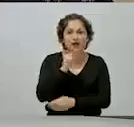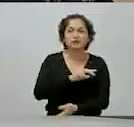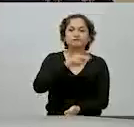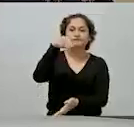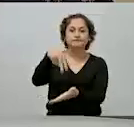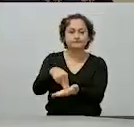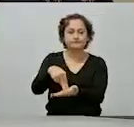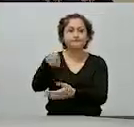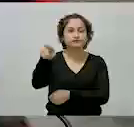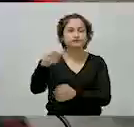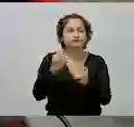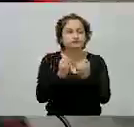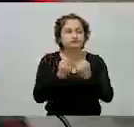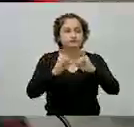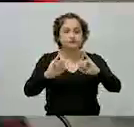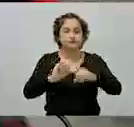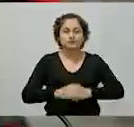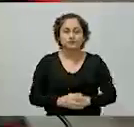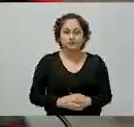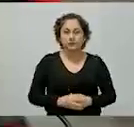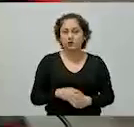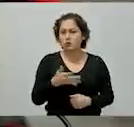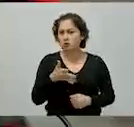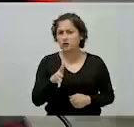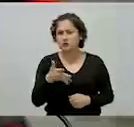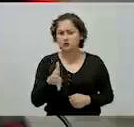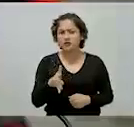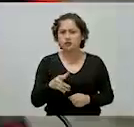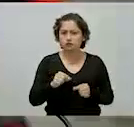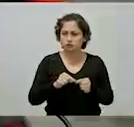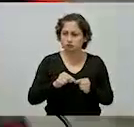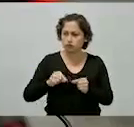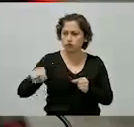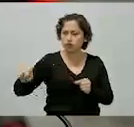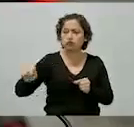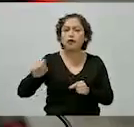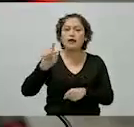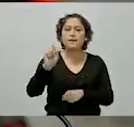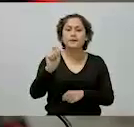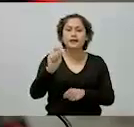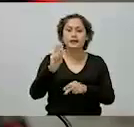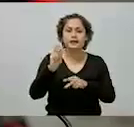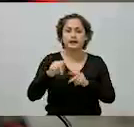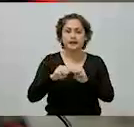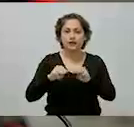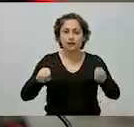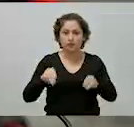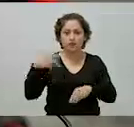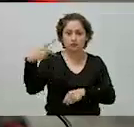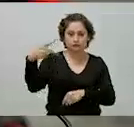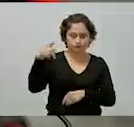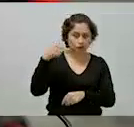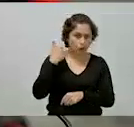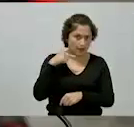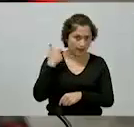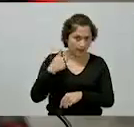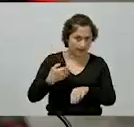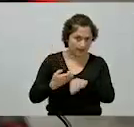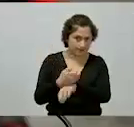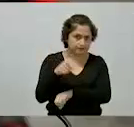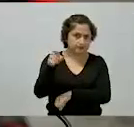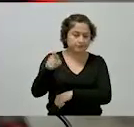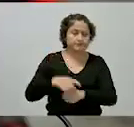son un poco más de 20 kilómetros de ese tren urbano en